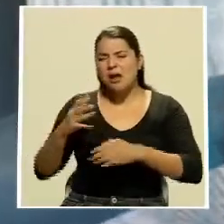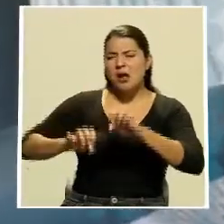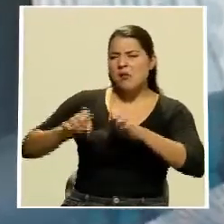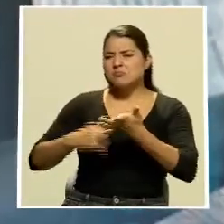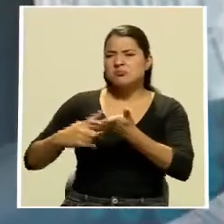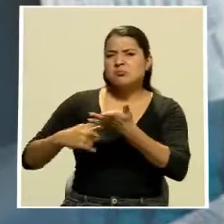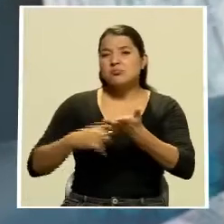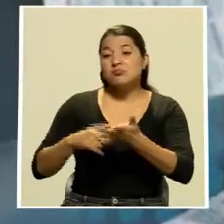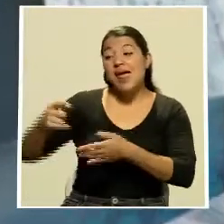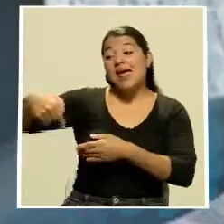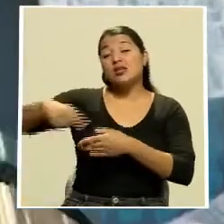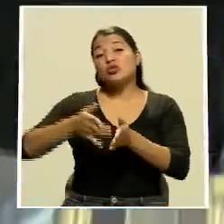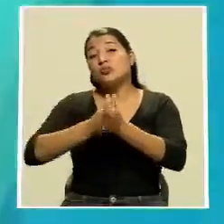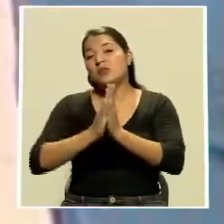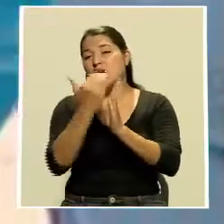por parte de este sector.